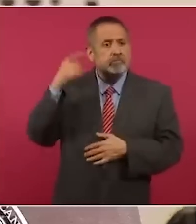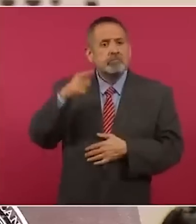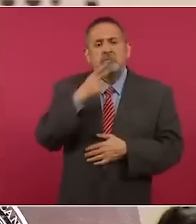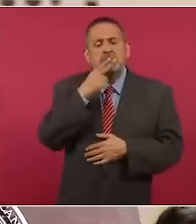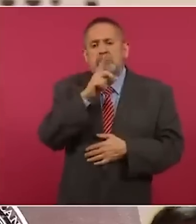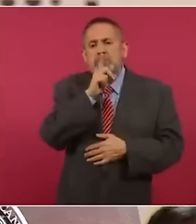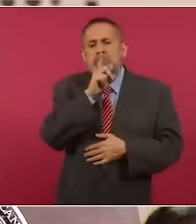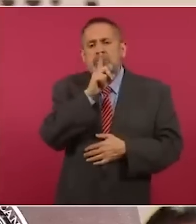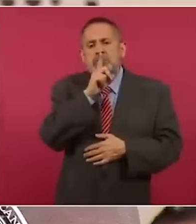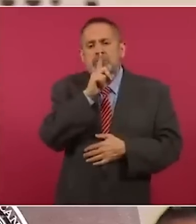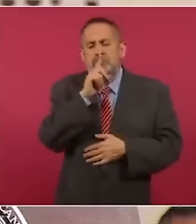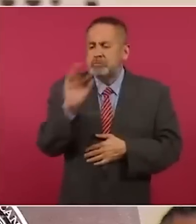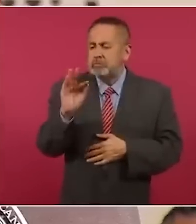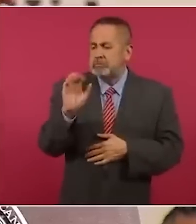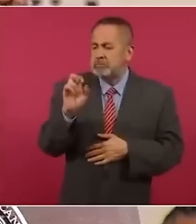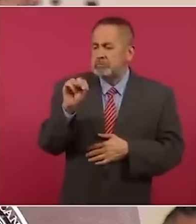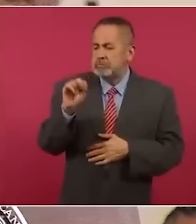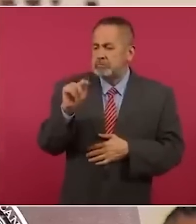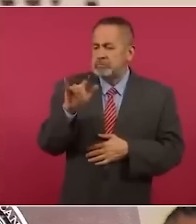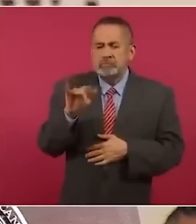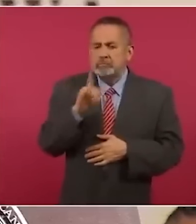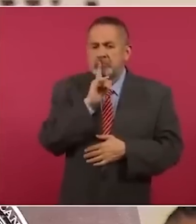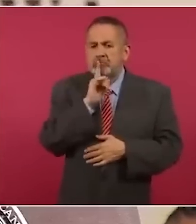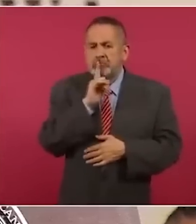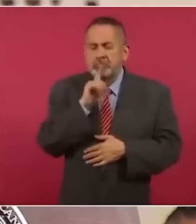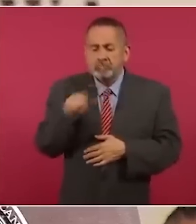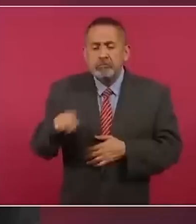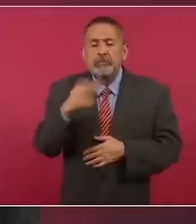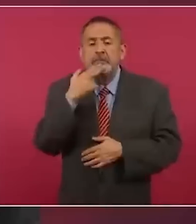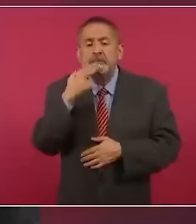porque estuvo en los quirófanos,